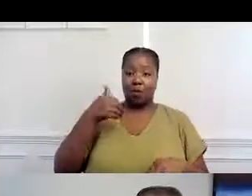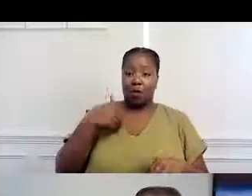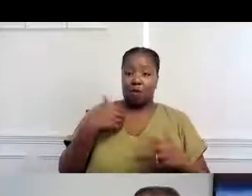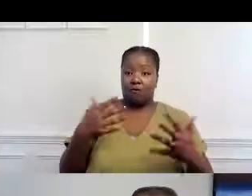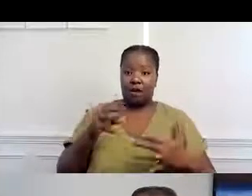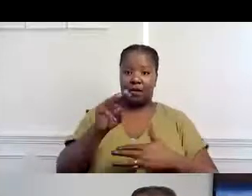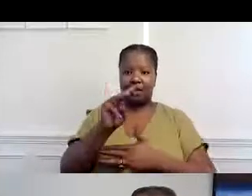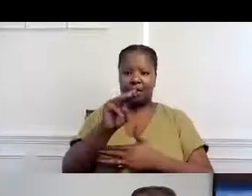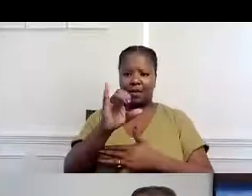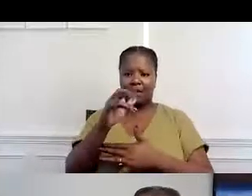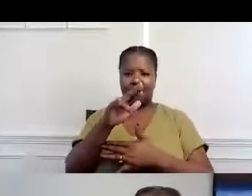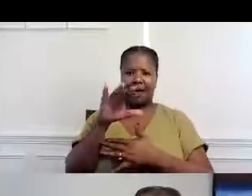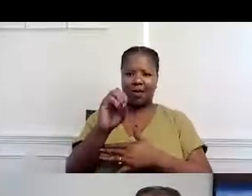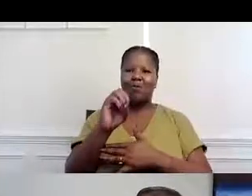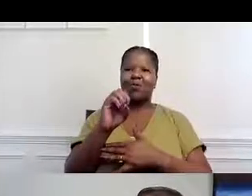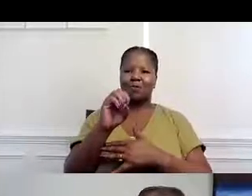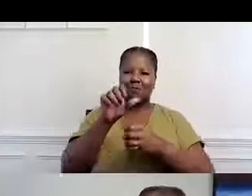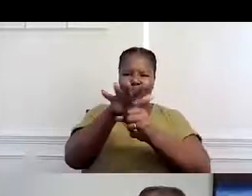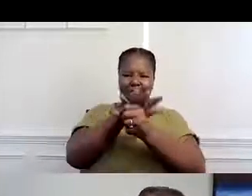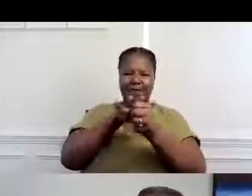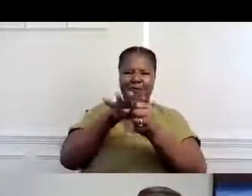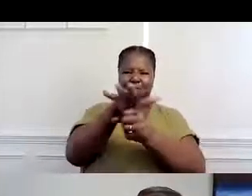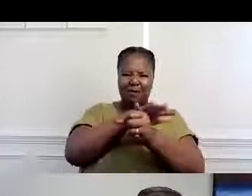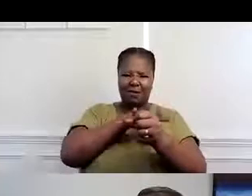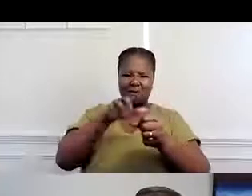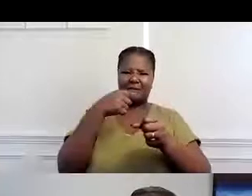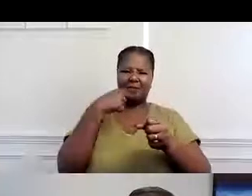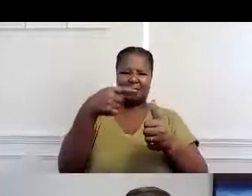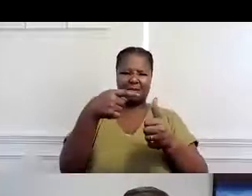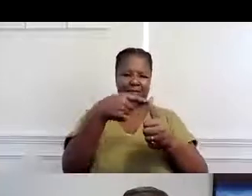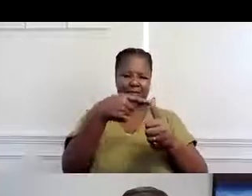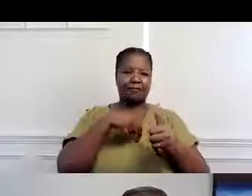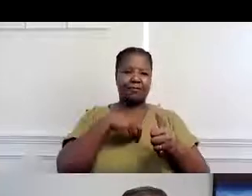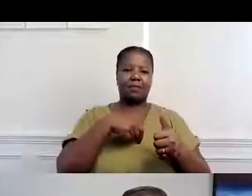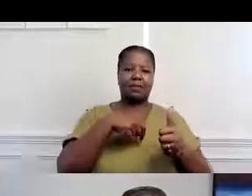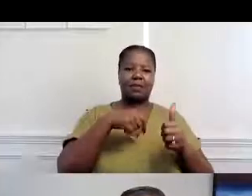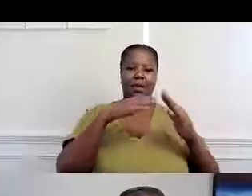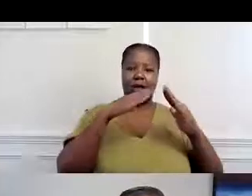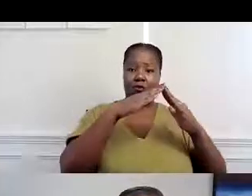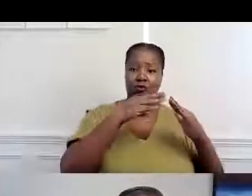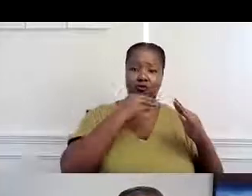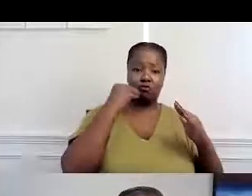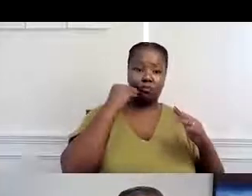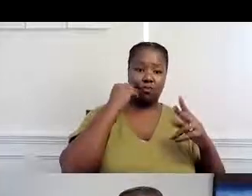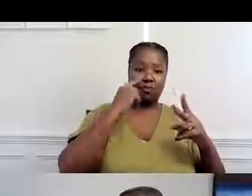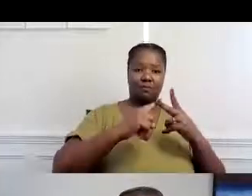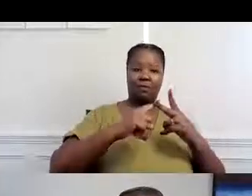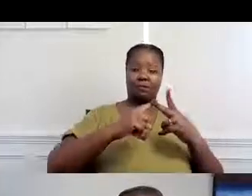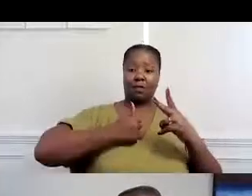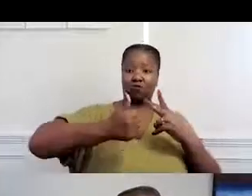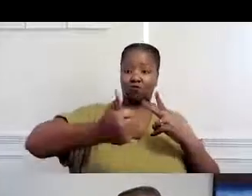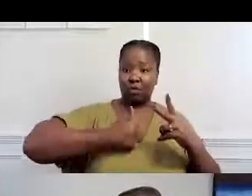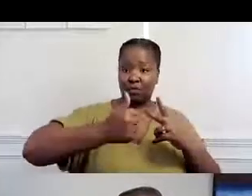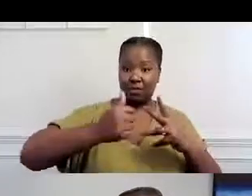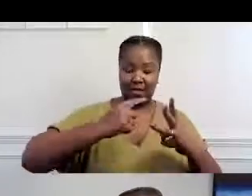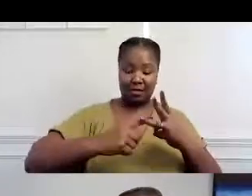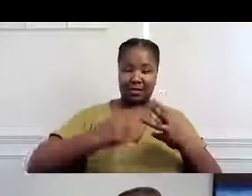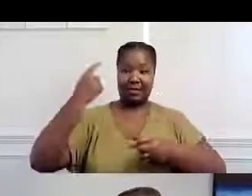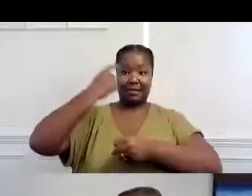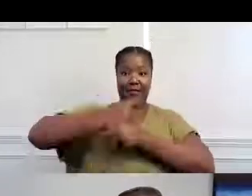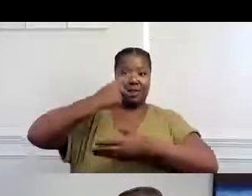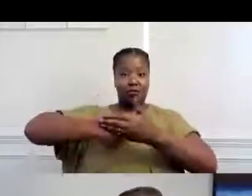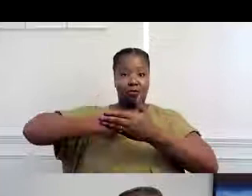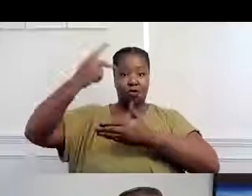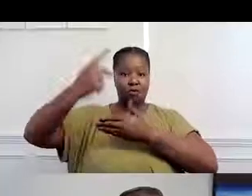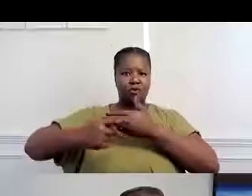este microambiente para poder pensarlo bien. Sí, tenemos esos componentes residenciales de